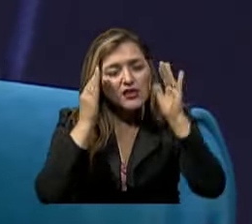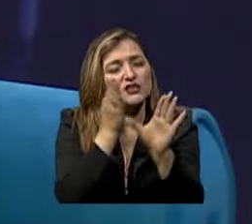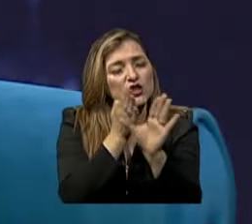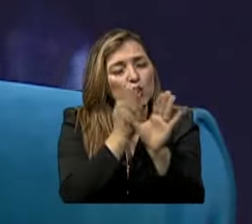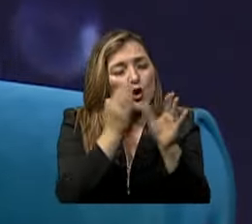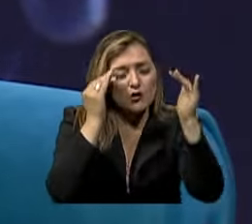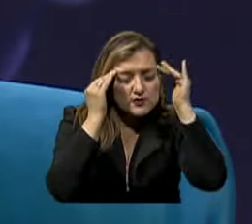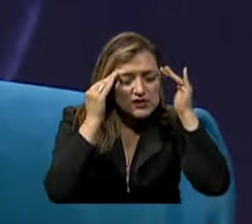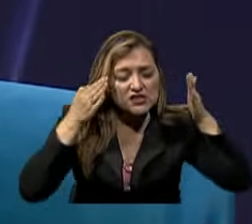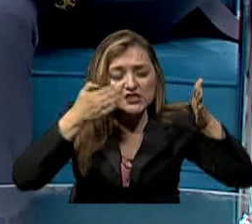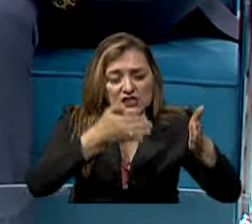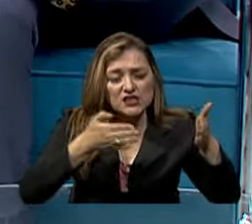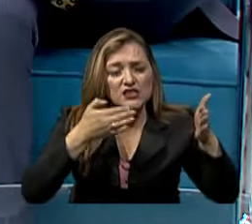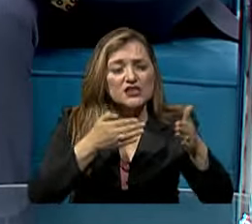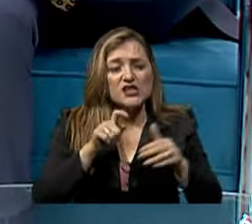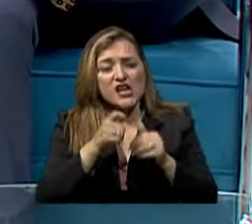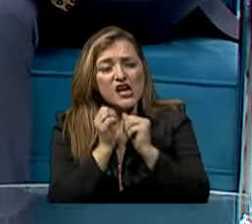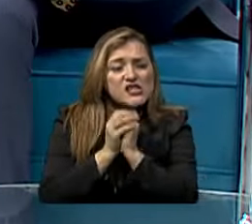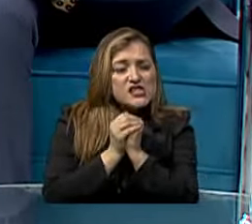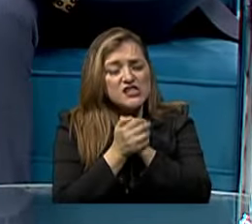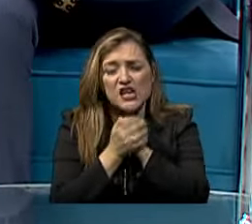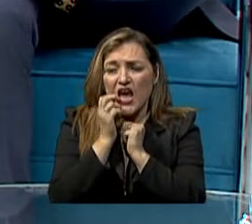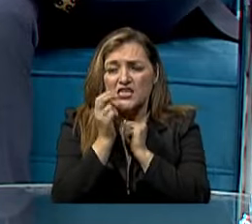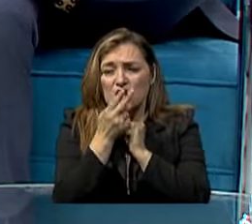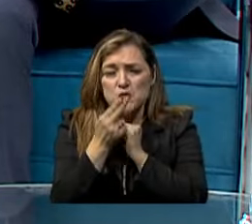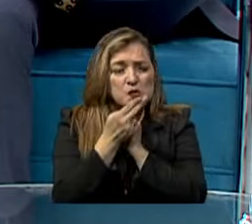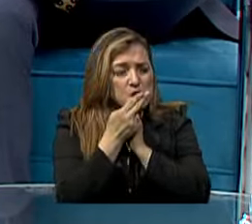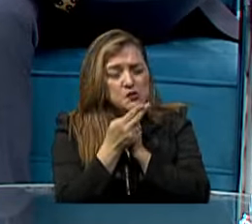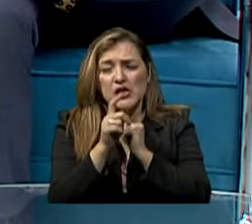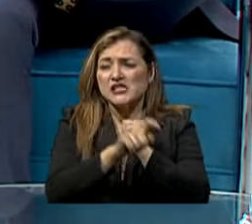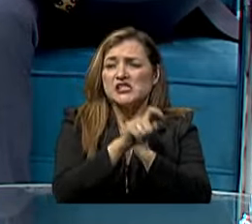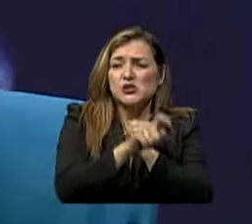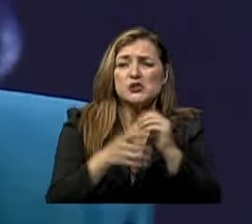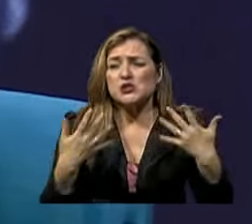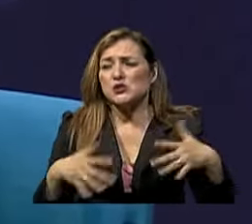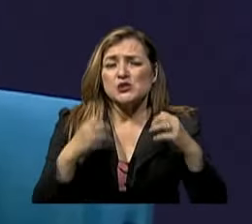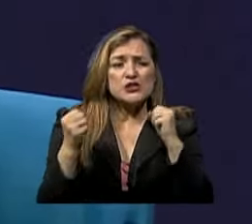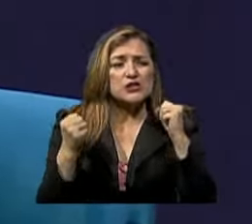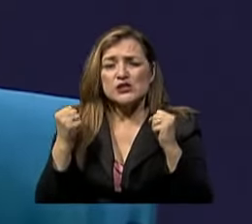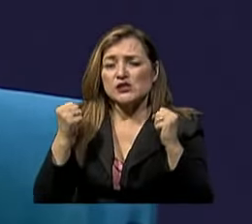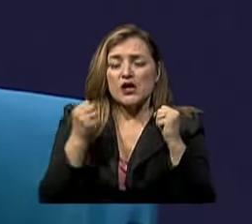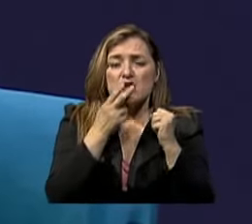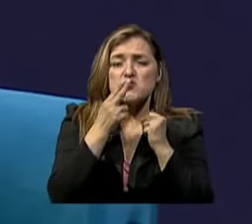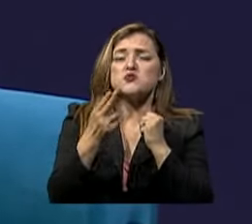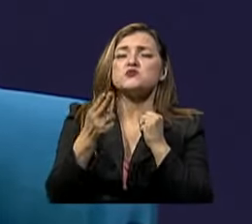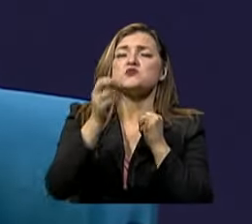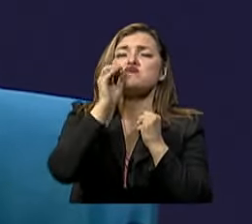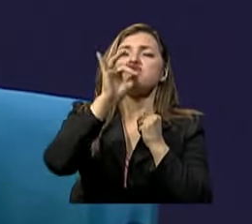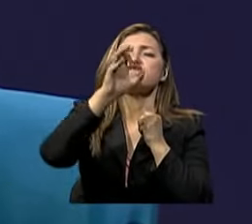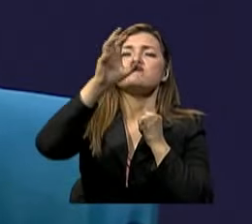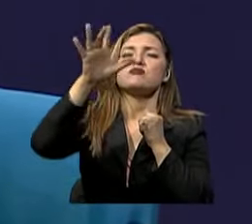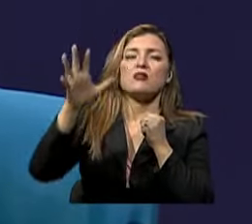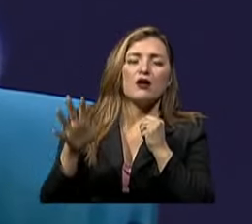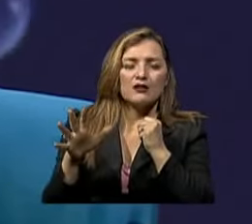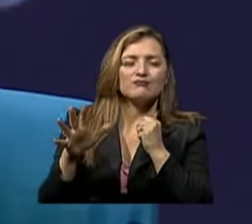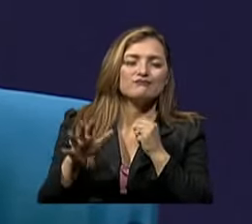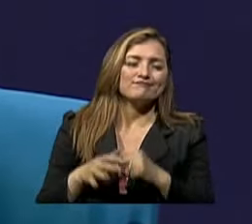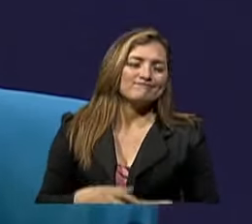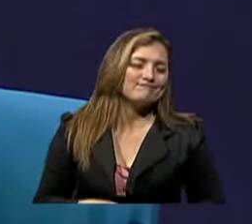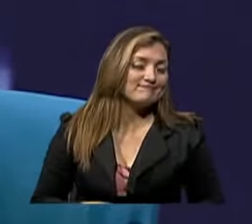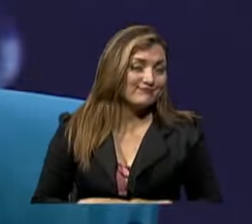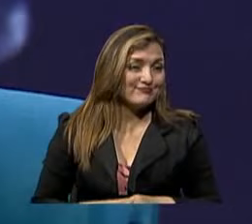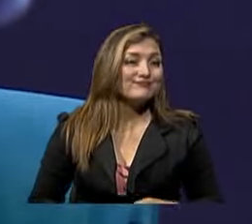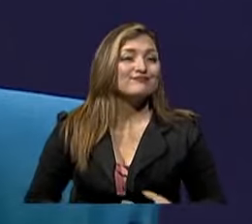Esa necesidad De tener algo Entre los dedos De echar humo Que hace que se recaiga Como escuchábamos En